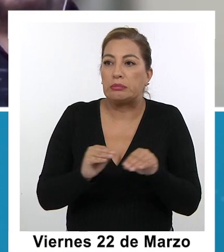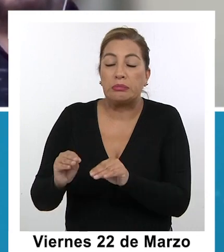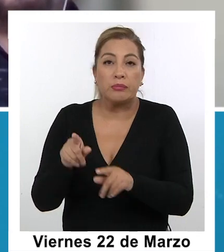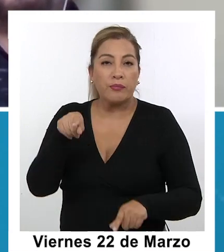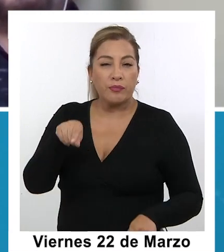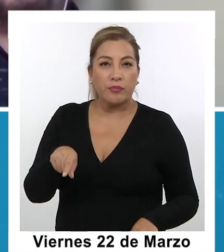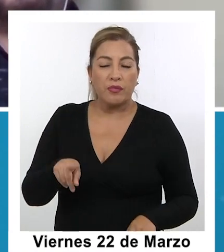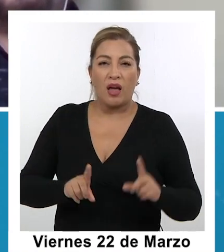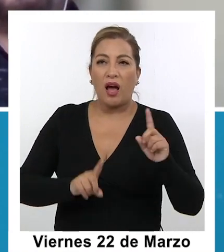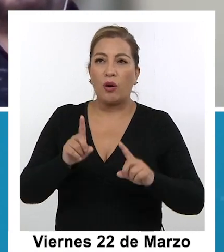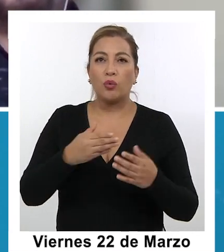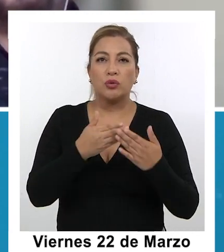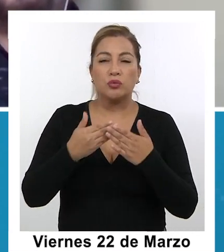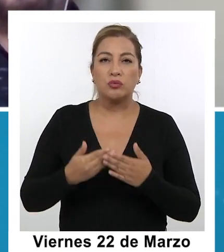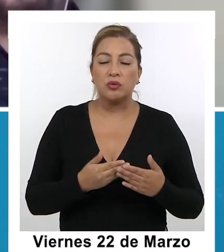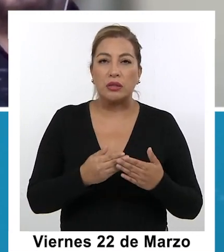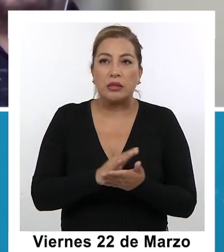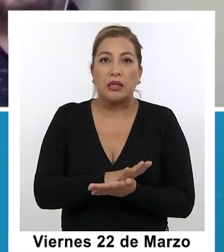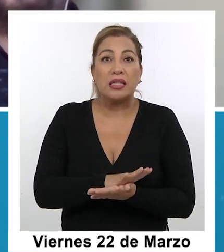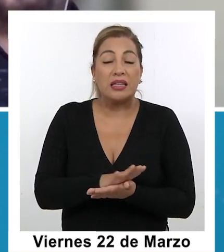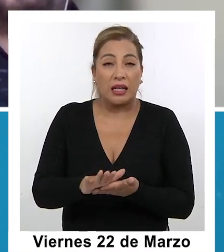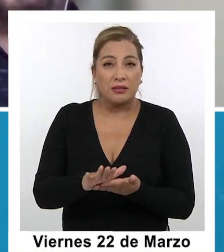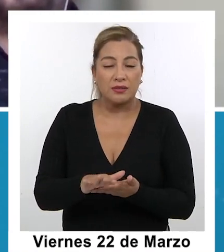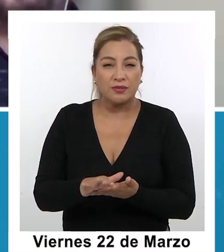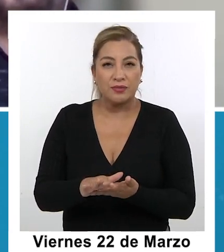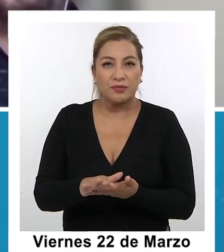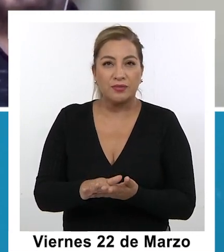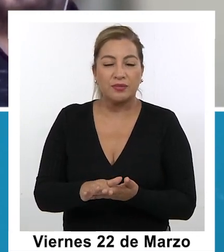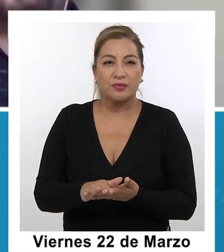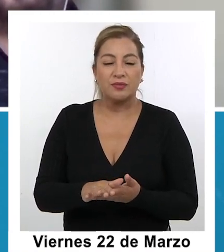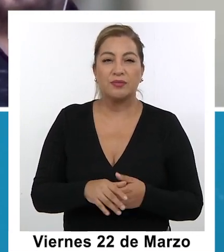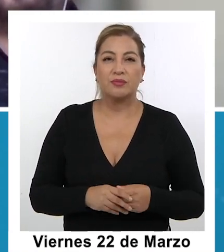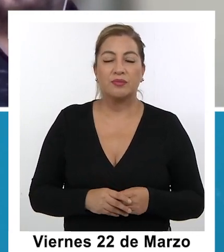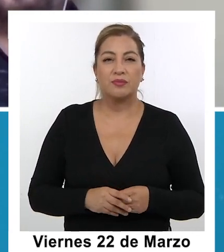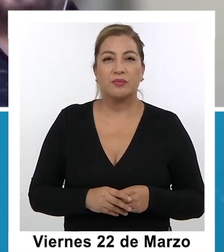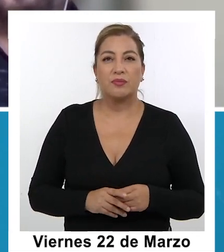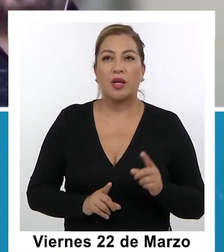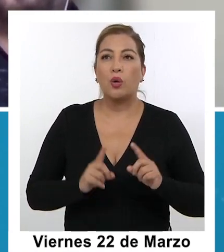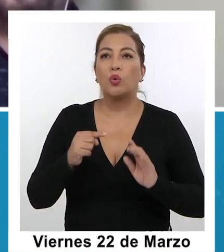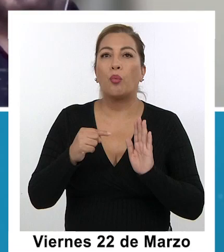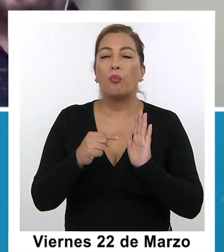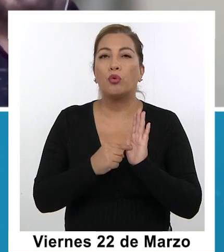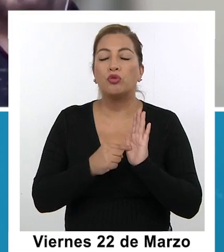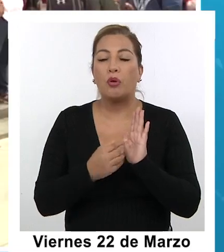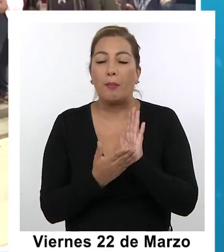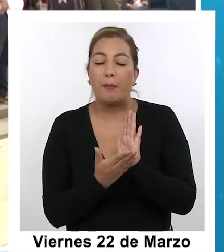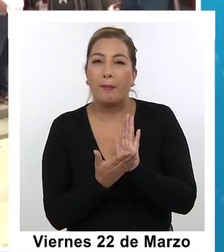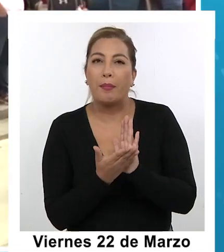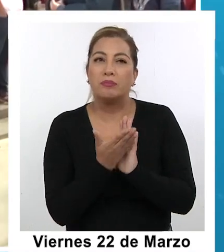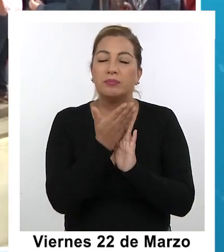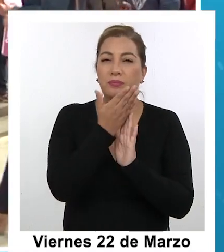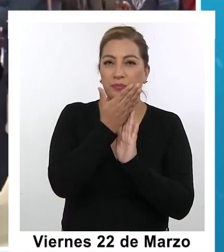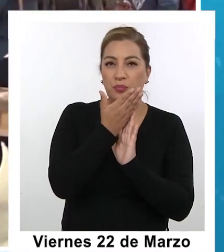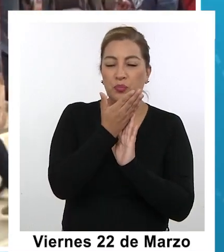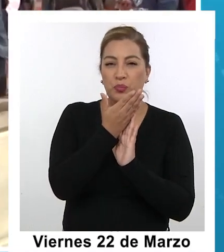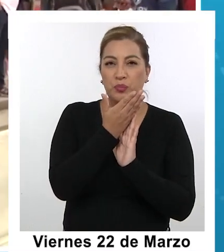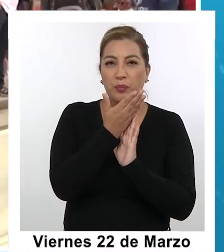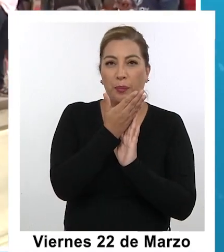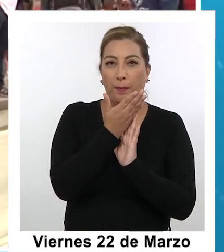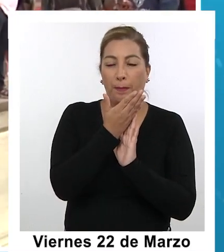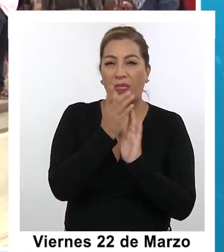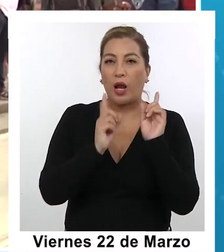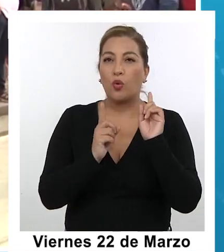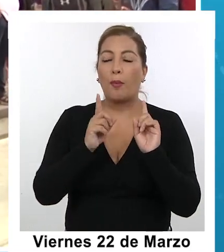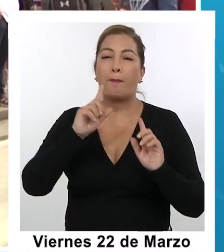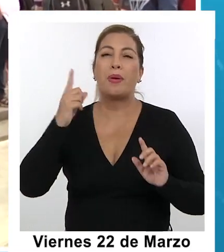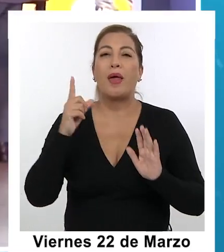estudiantes de manera gratuita, si no hay letra chica, y si el estudiante tiene un contagio superior, ¿ya? Está, entra dentro de los primeros,